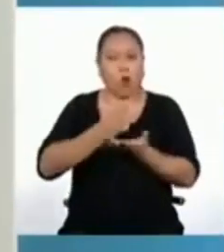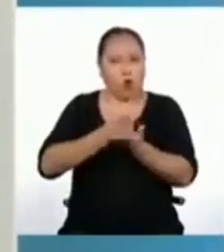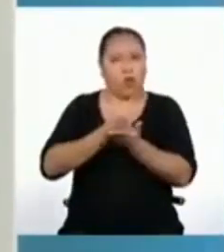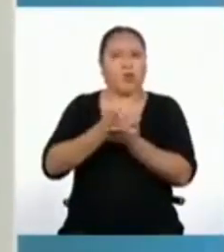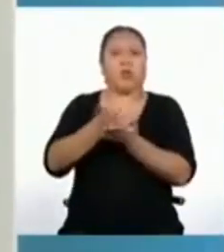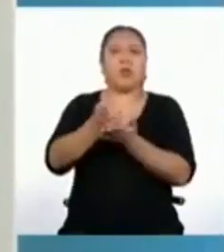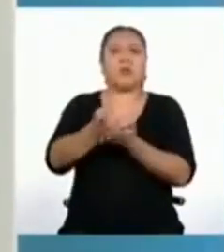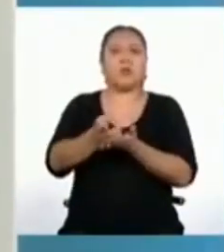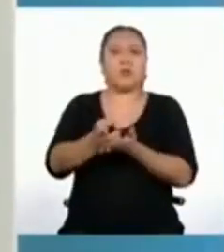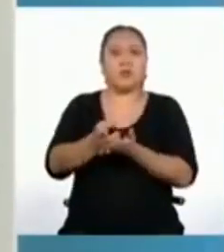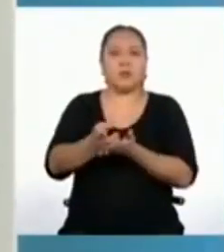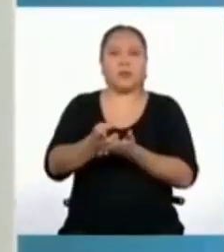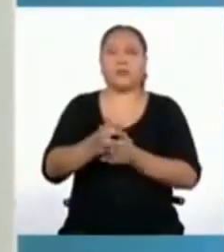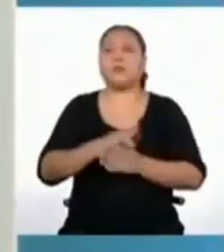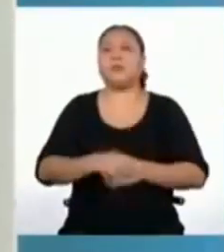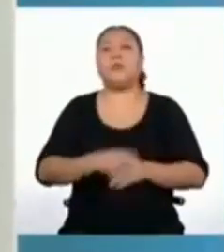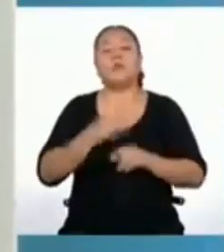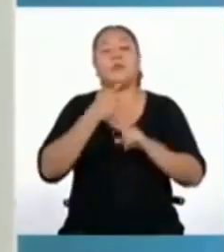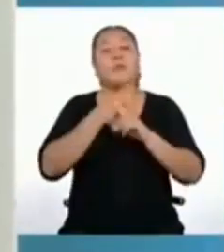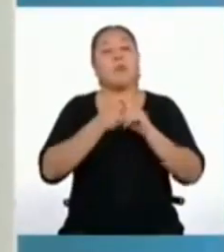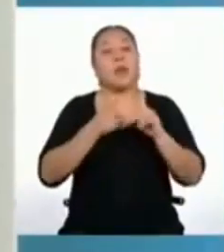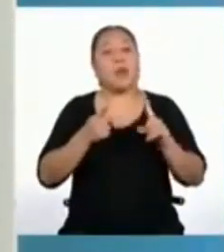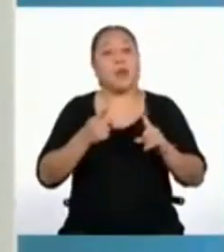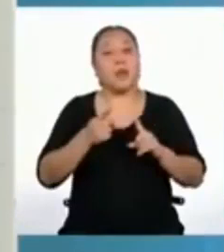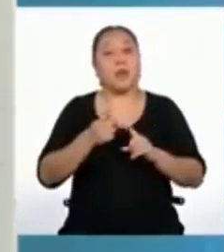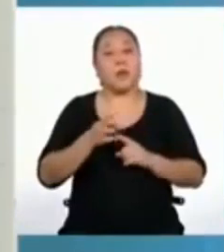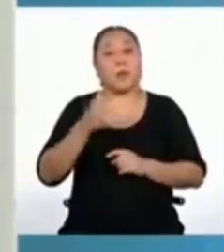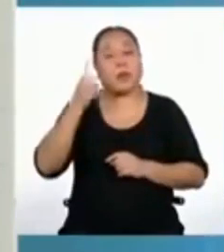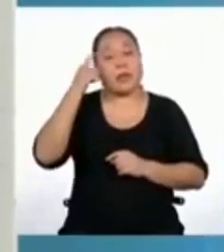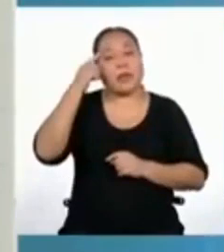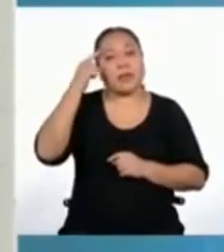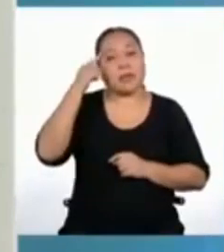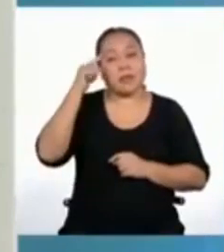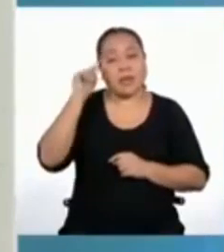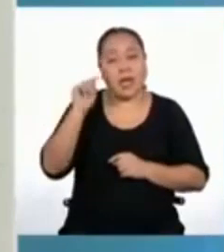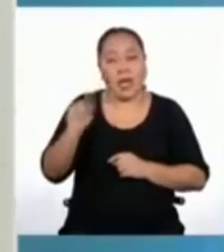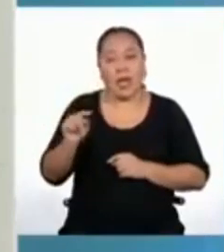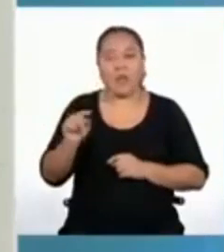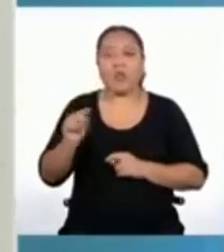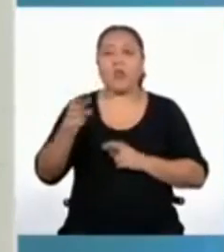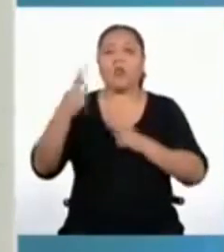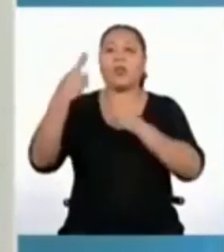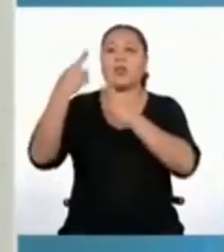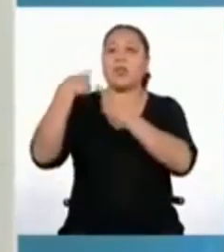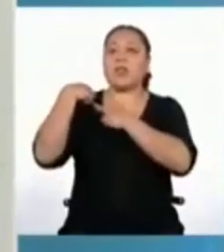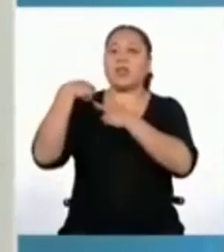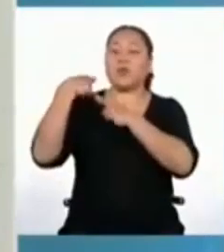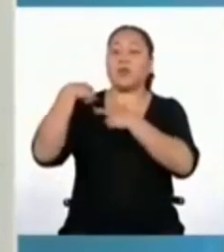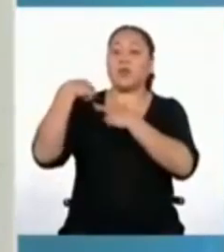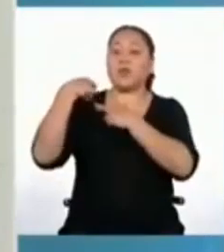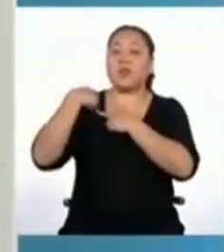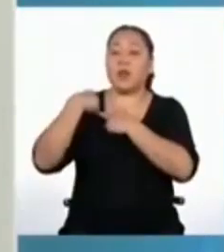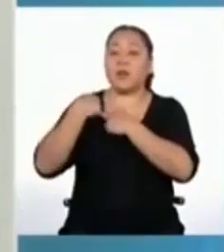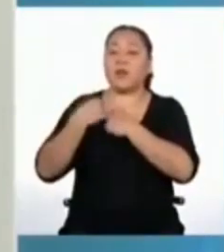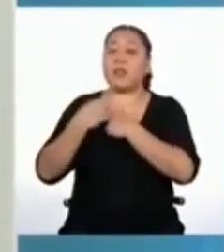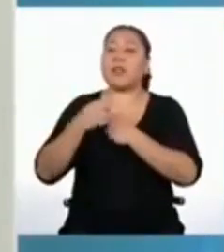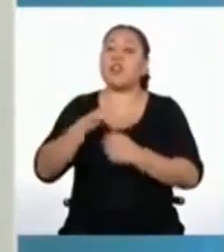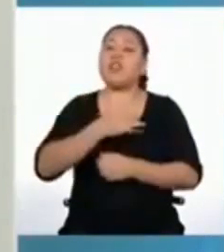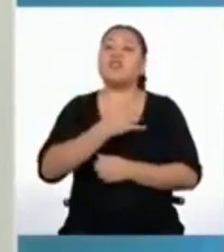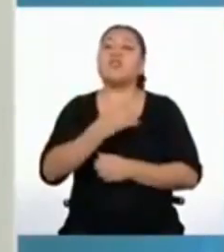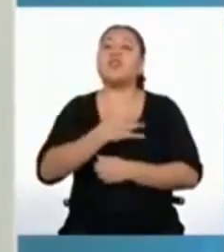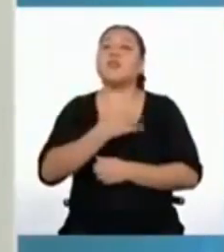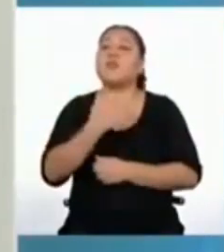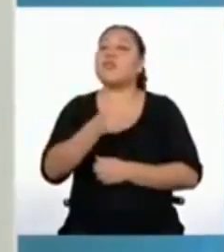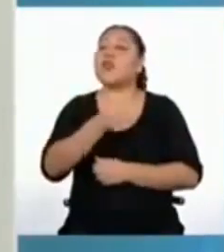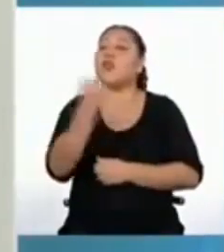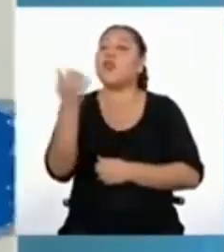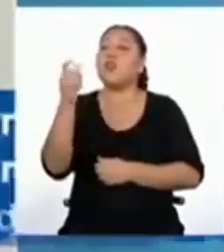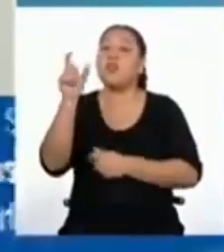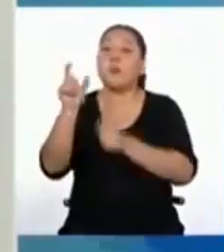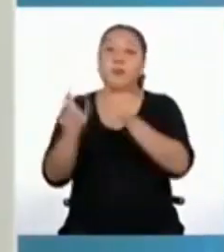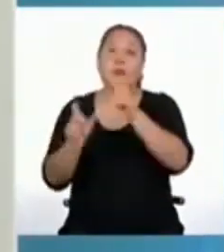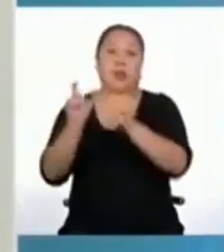directa, tomando en consideración y siendo responsables con los sentimientos y creencias de